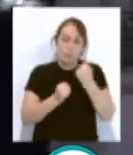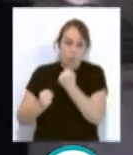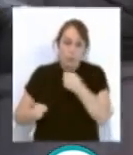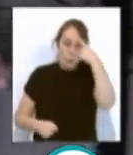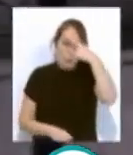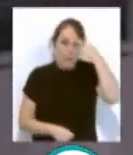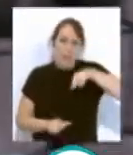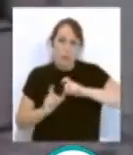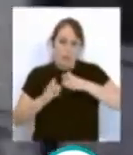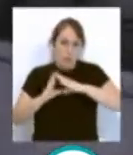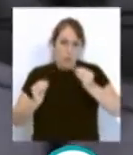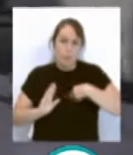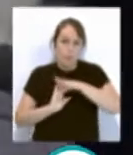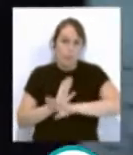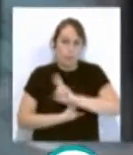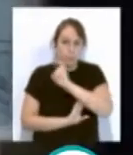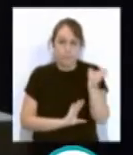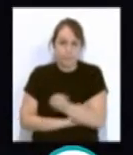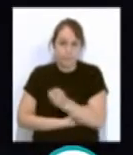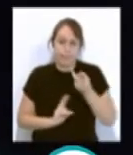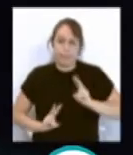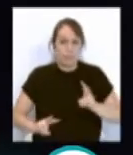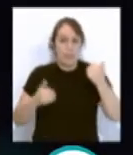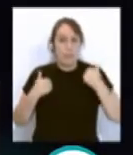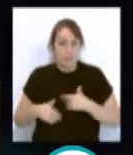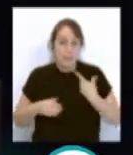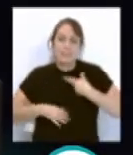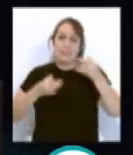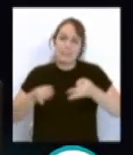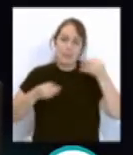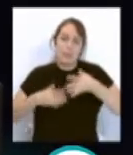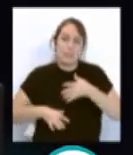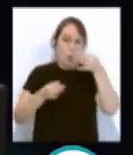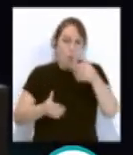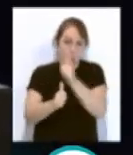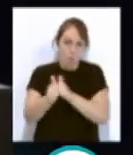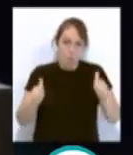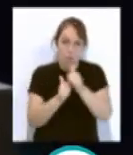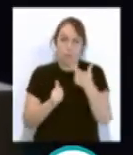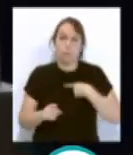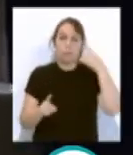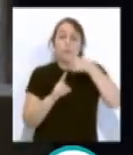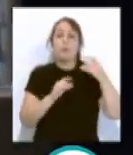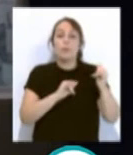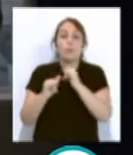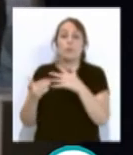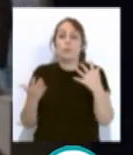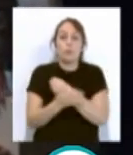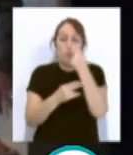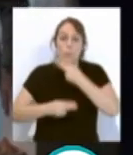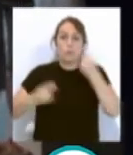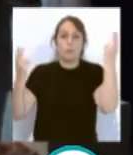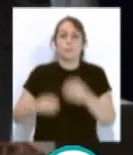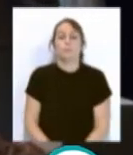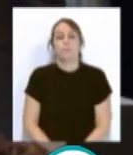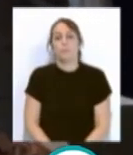Junta de Andalucía. Programaciones diversas, senativo ya, eso sí, siempre con la seguridad por delante para el disfrute de todos los públicos.